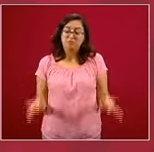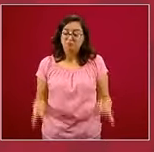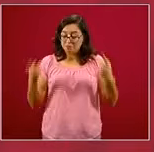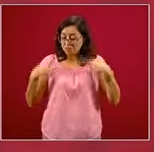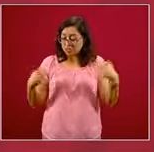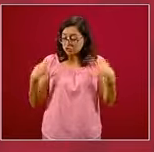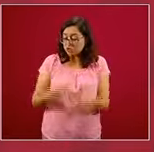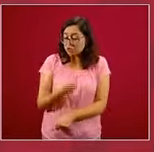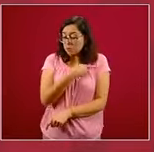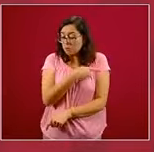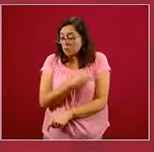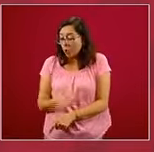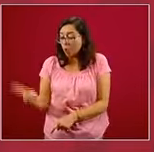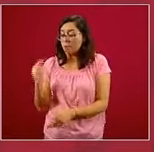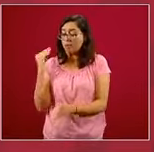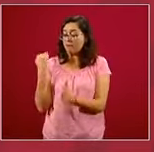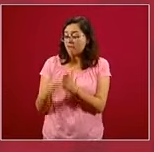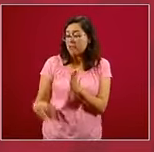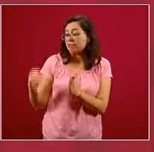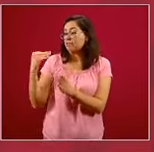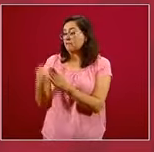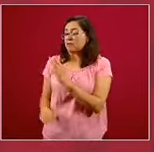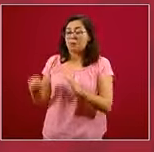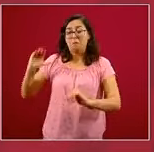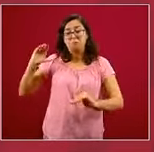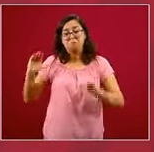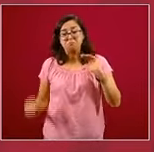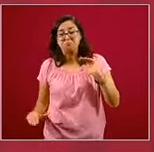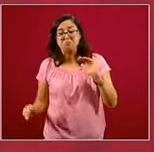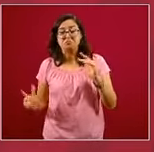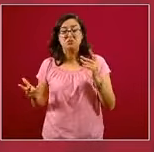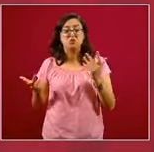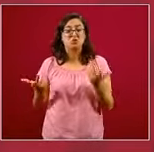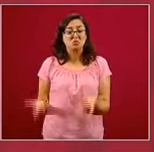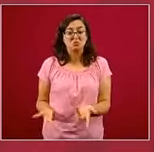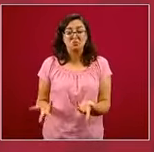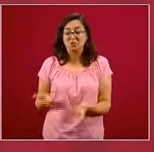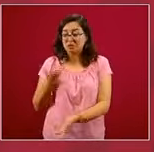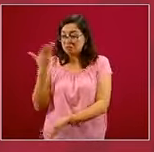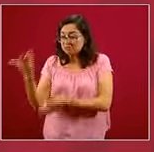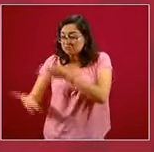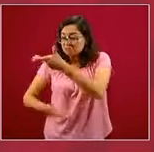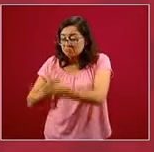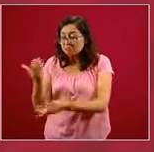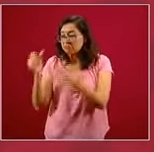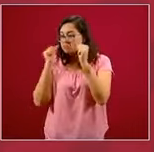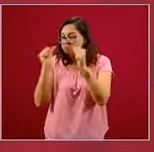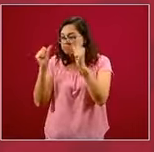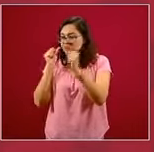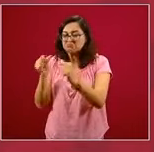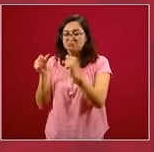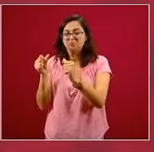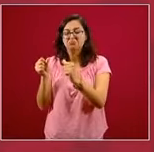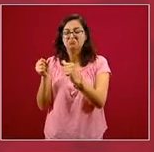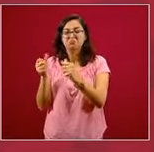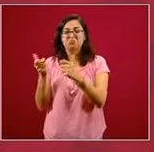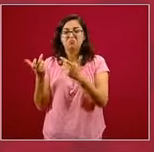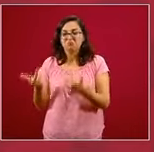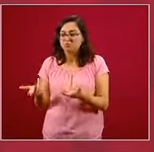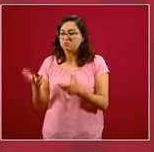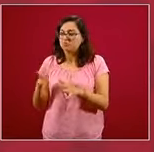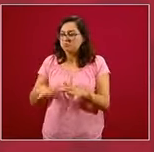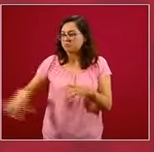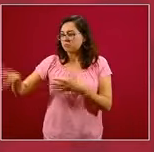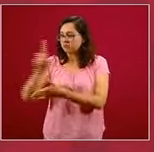la carencia, la injusticia social, la falta de servicios que garanticen el